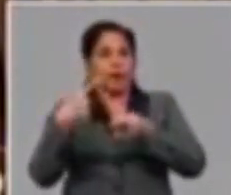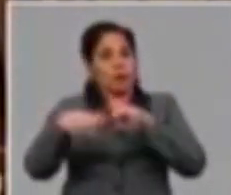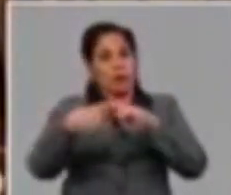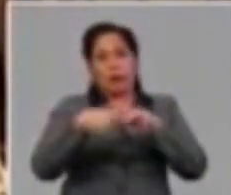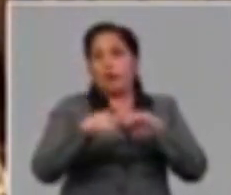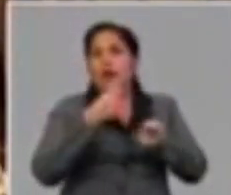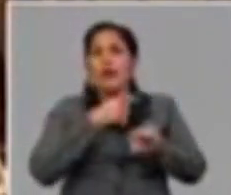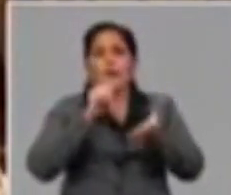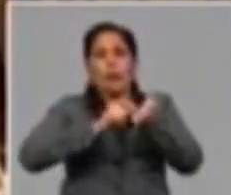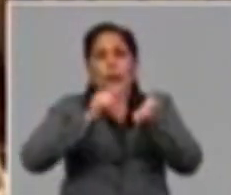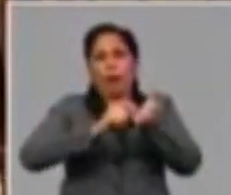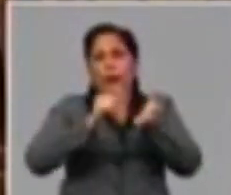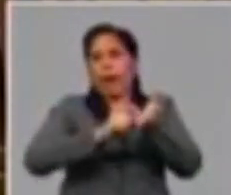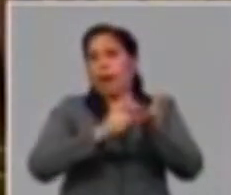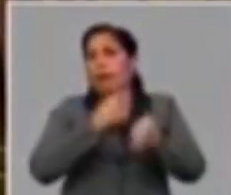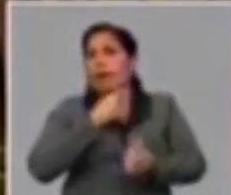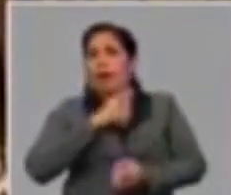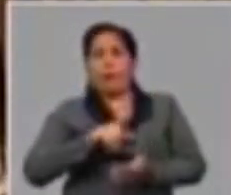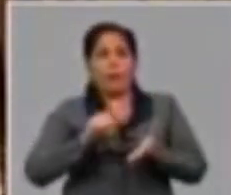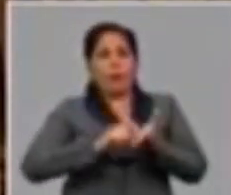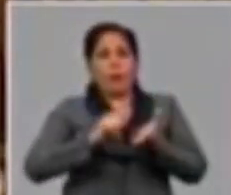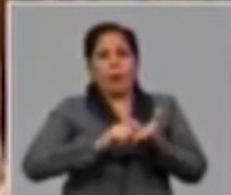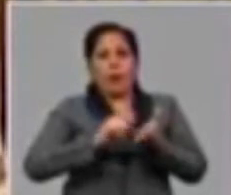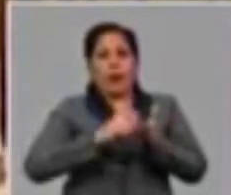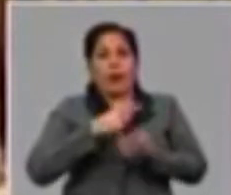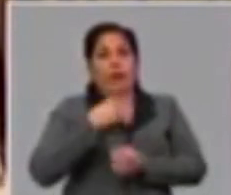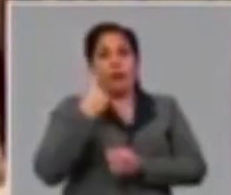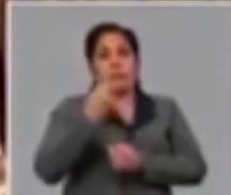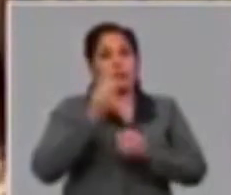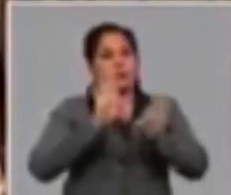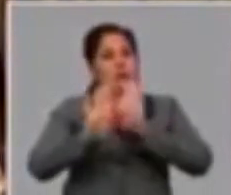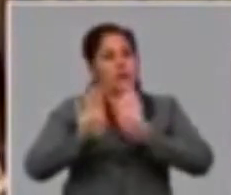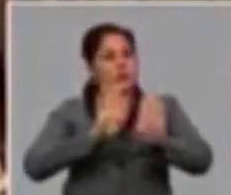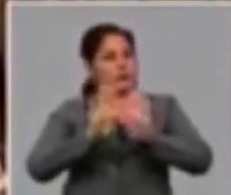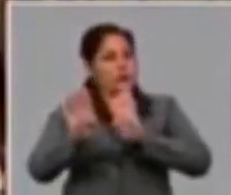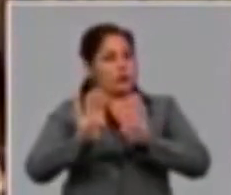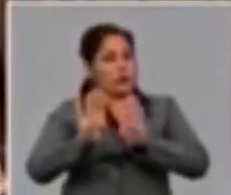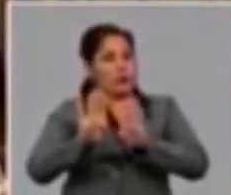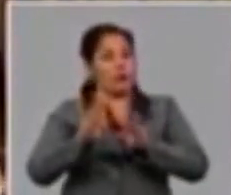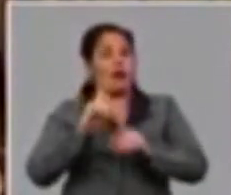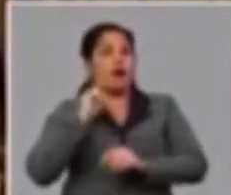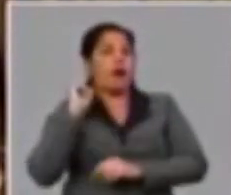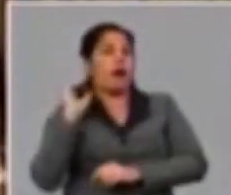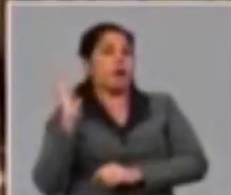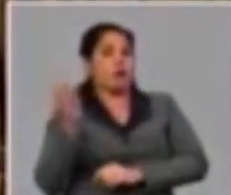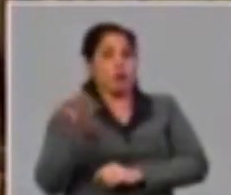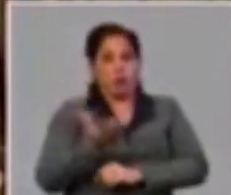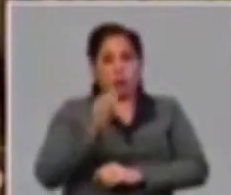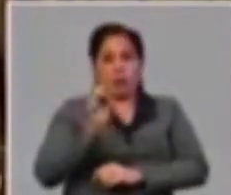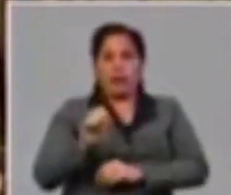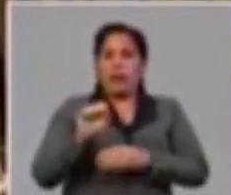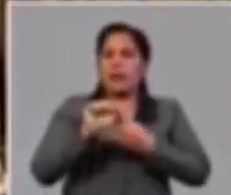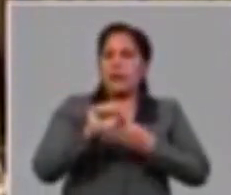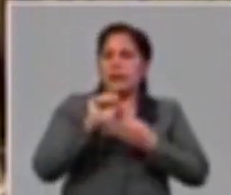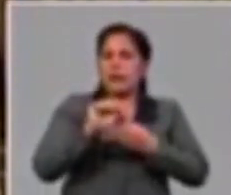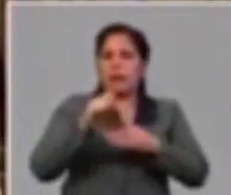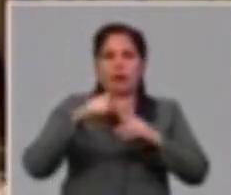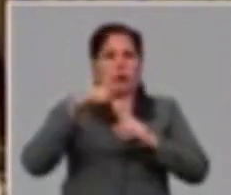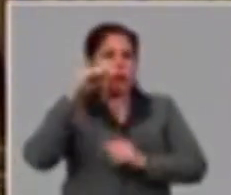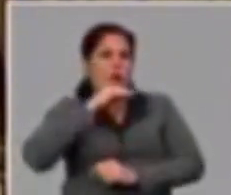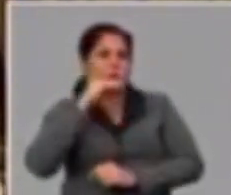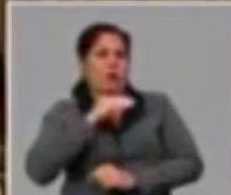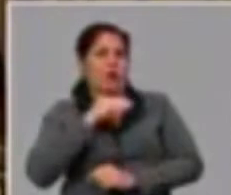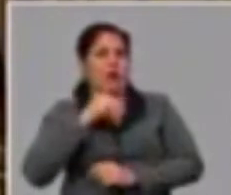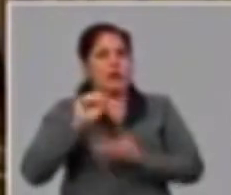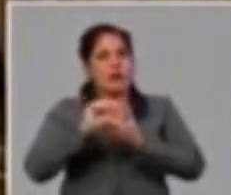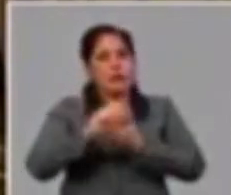dígase las bodegas, los establecimientos de todas las cadenas de tiendas, las unidades de la gastronomía, los servicios técnicos, los servicios